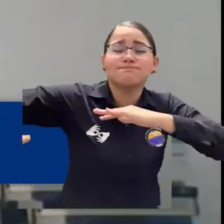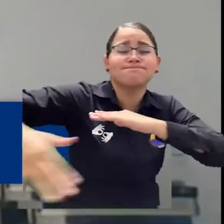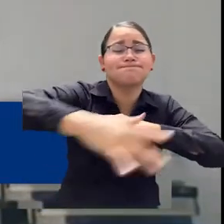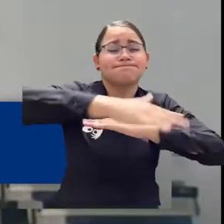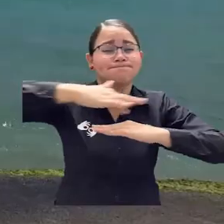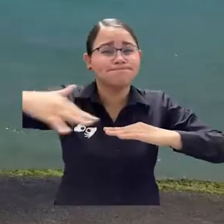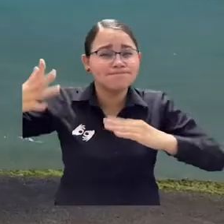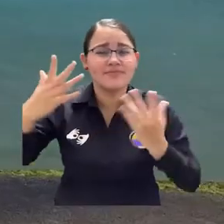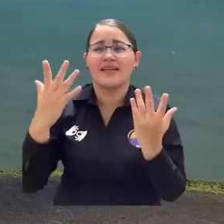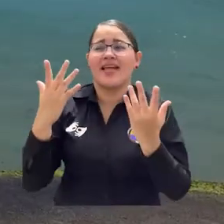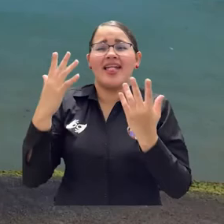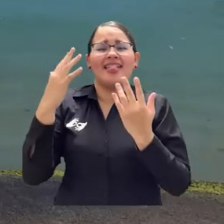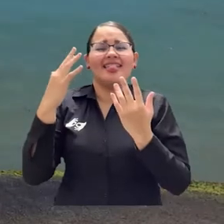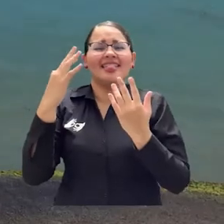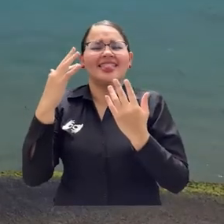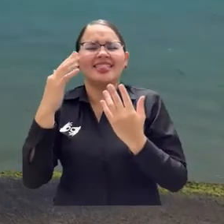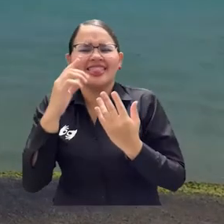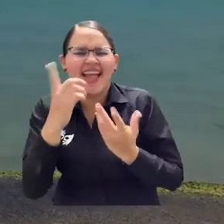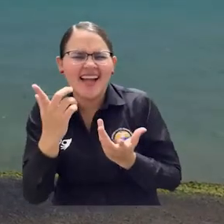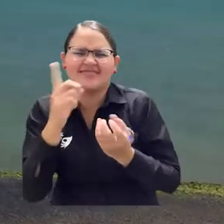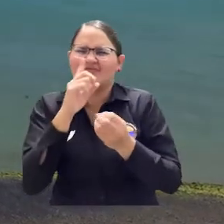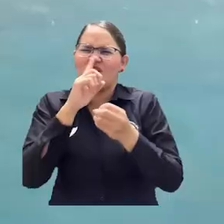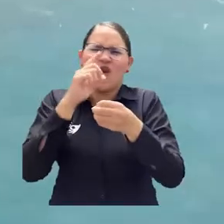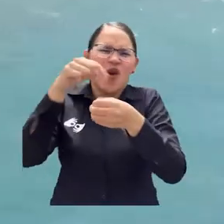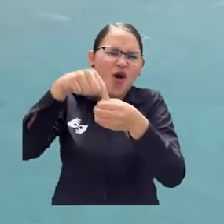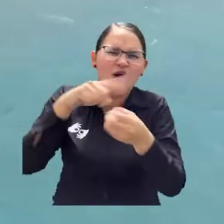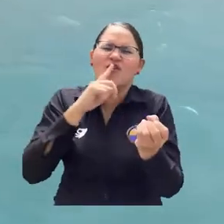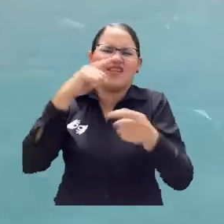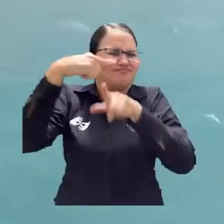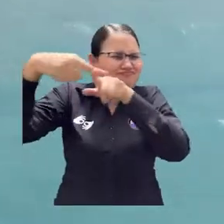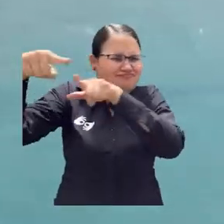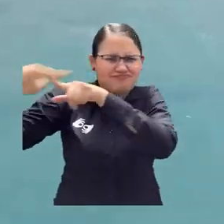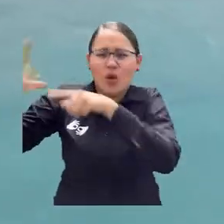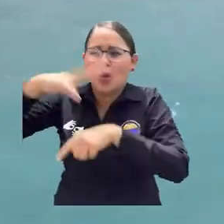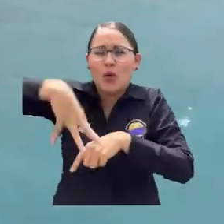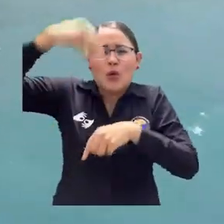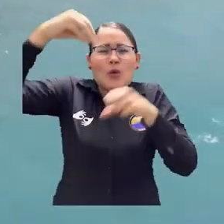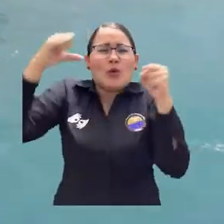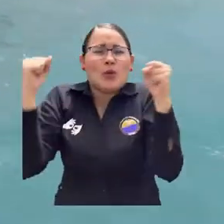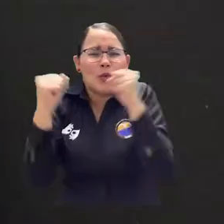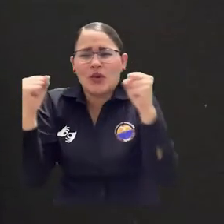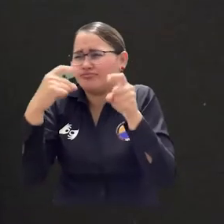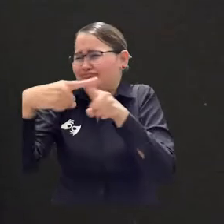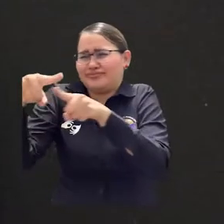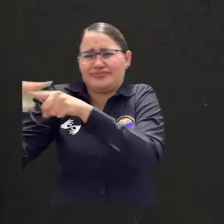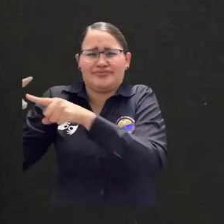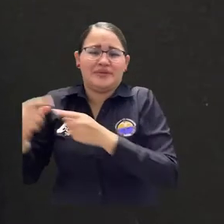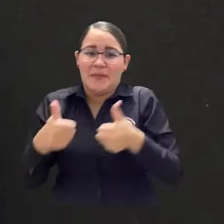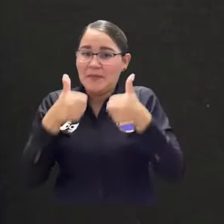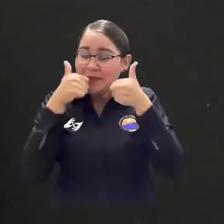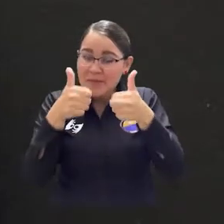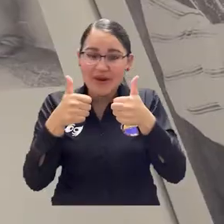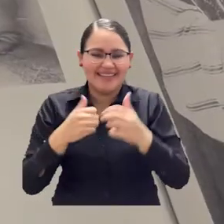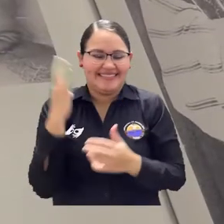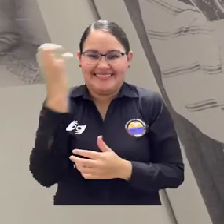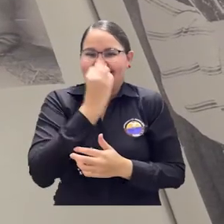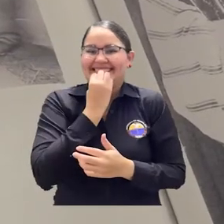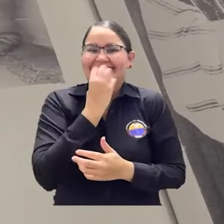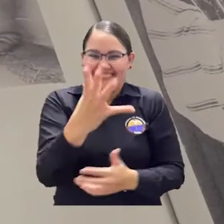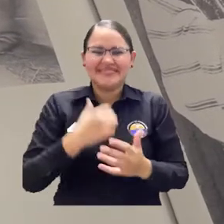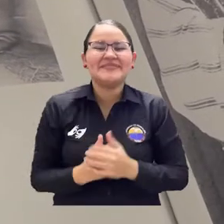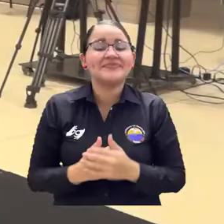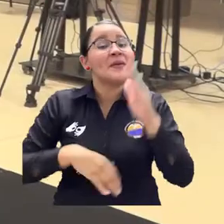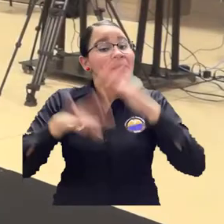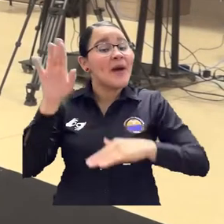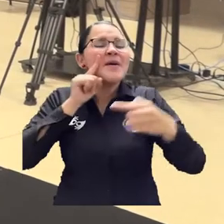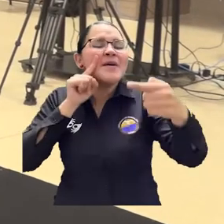tiene el Parque Tayrona, la Sierra Nevada, es un entorno maravilloso. Con este tipo de apuestas académicas y de